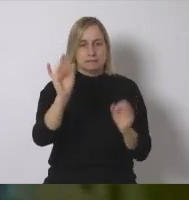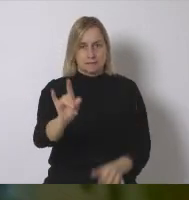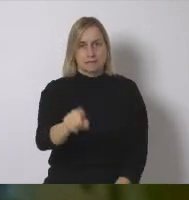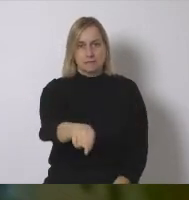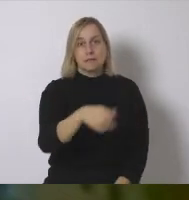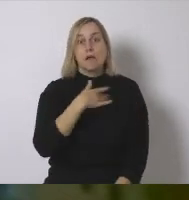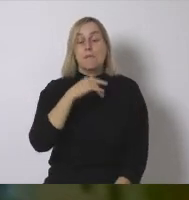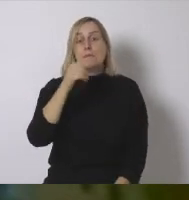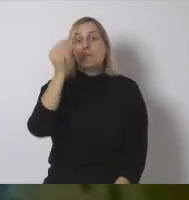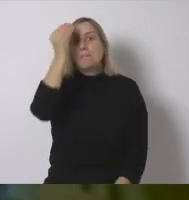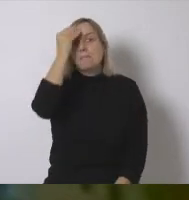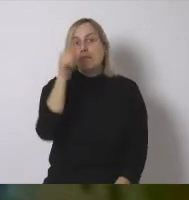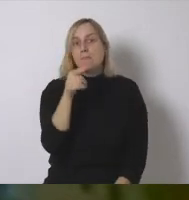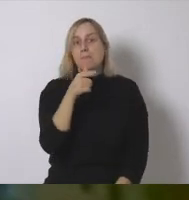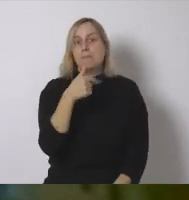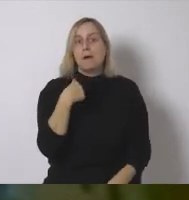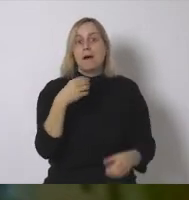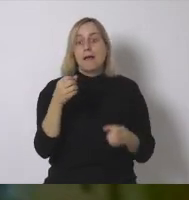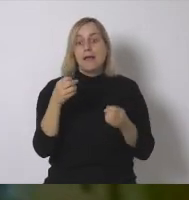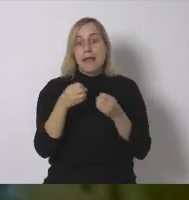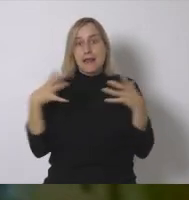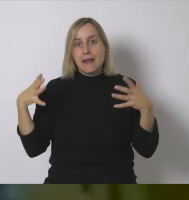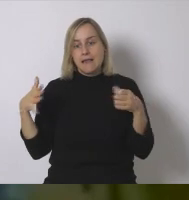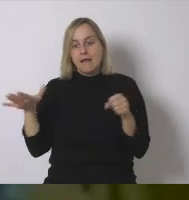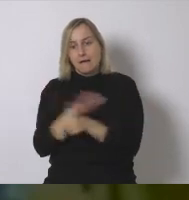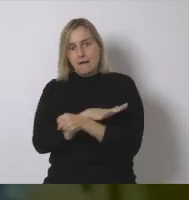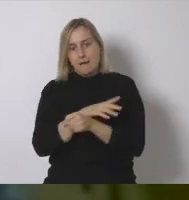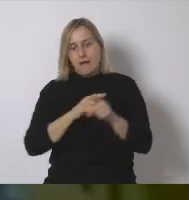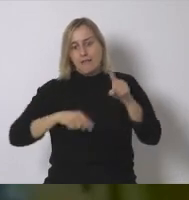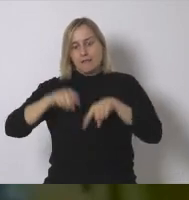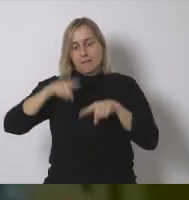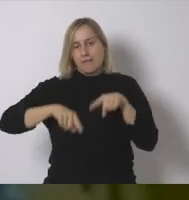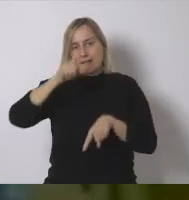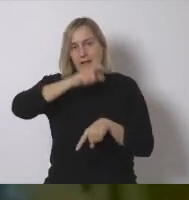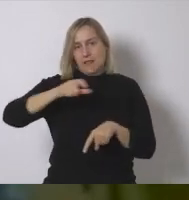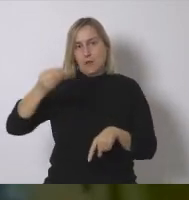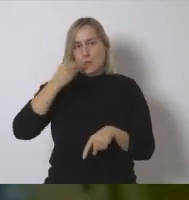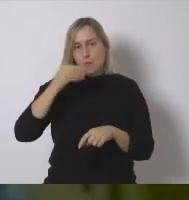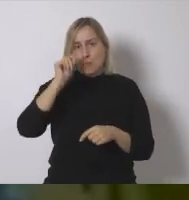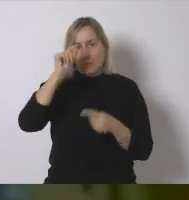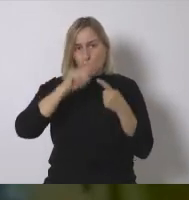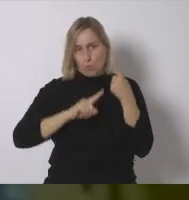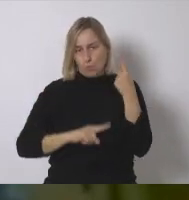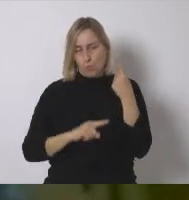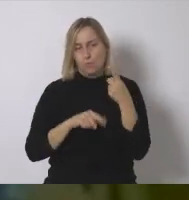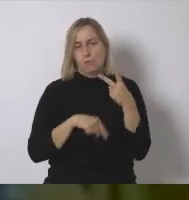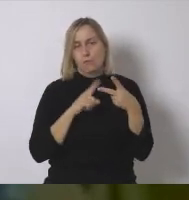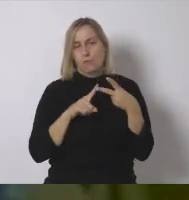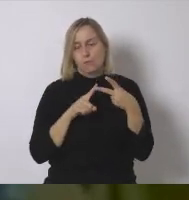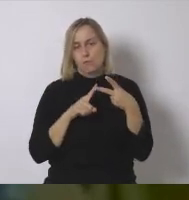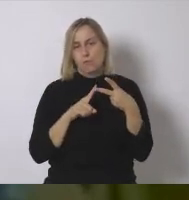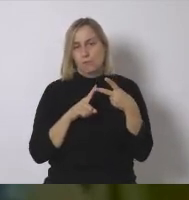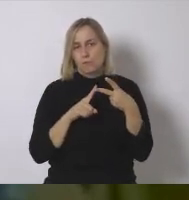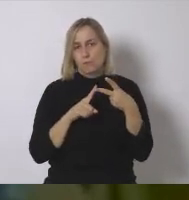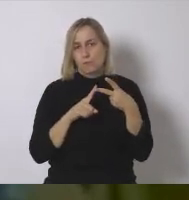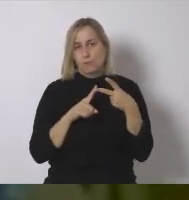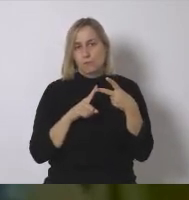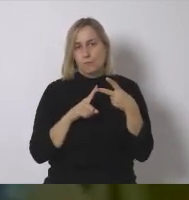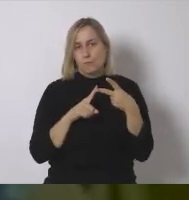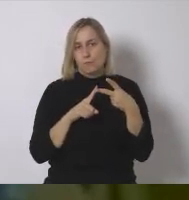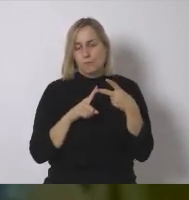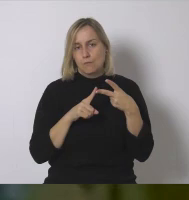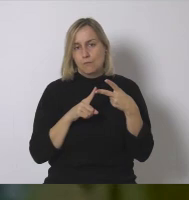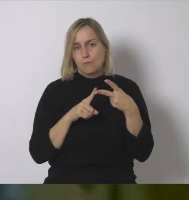de baja densidad es más fácil la idea sería limitar la energía a los que la consumen primer punto segundo